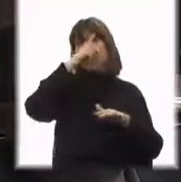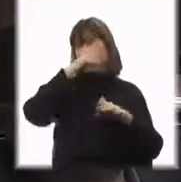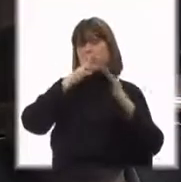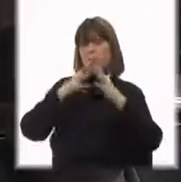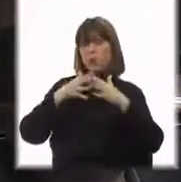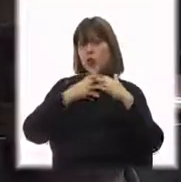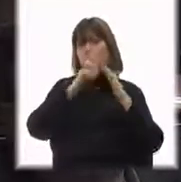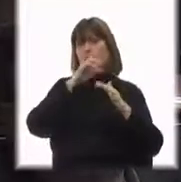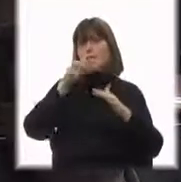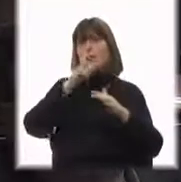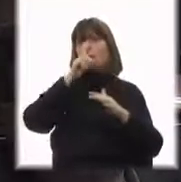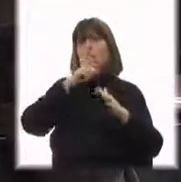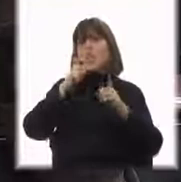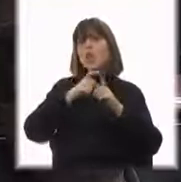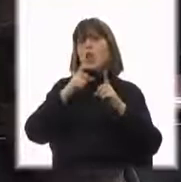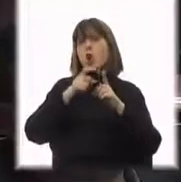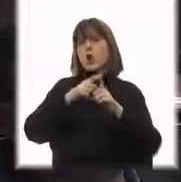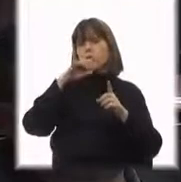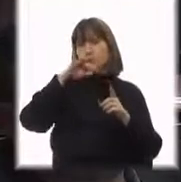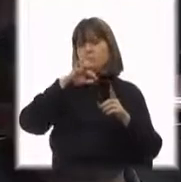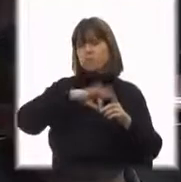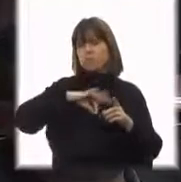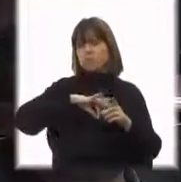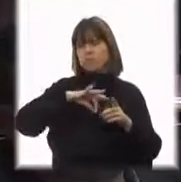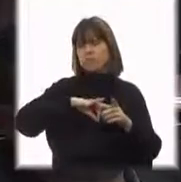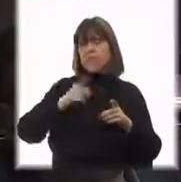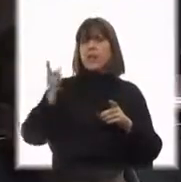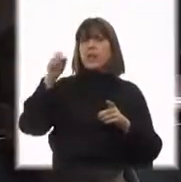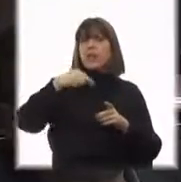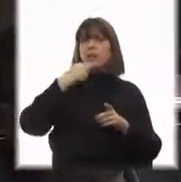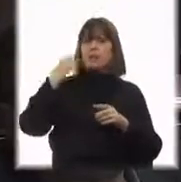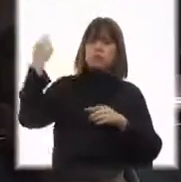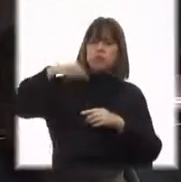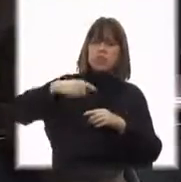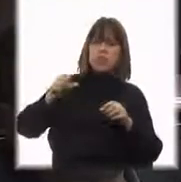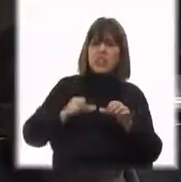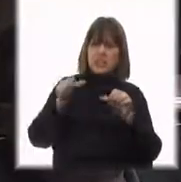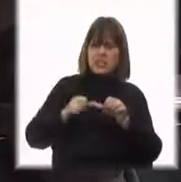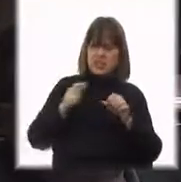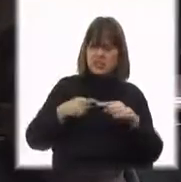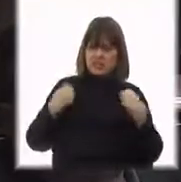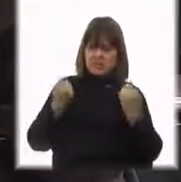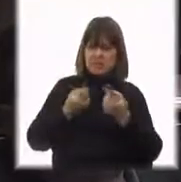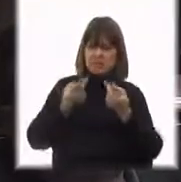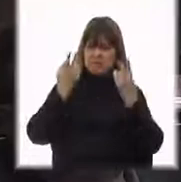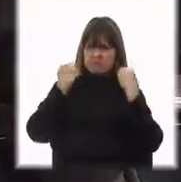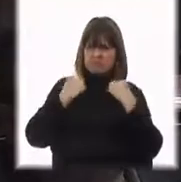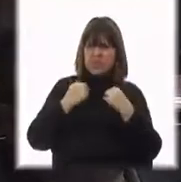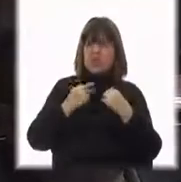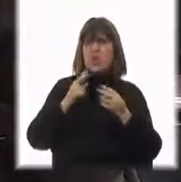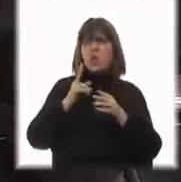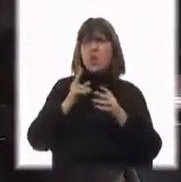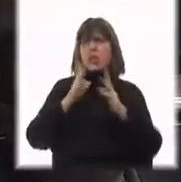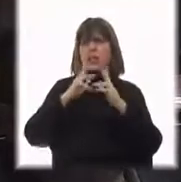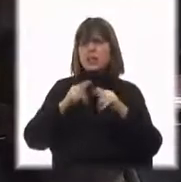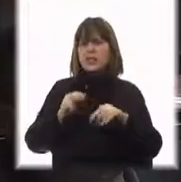dólares por mes y tal vez en efectivo, nos vienen a decir a nosotros lo que tenemos que hacer. Y las organizaciones que nos controlan no